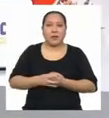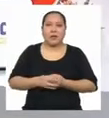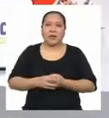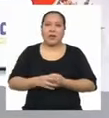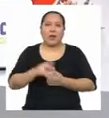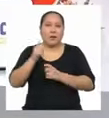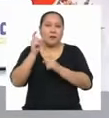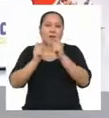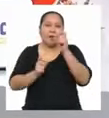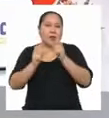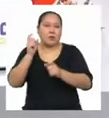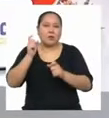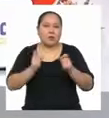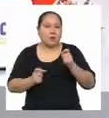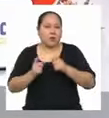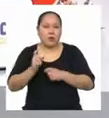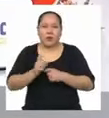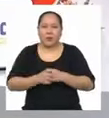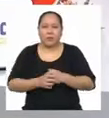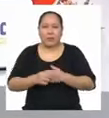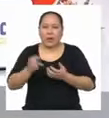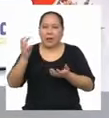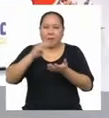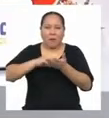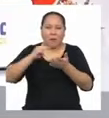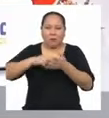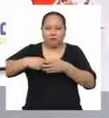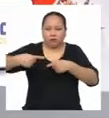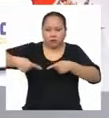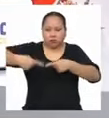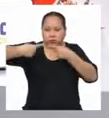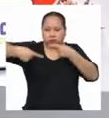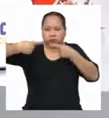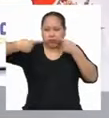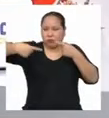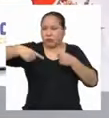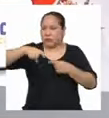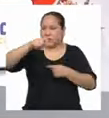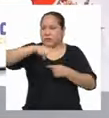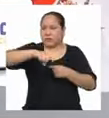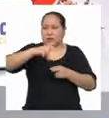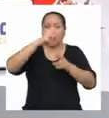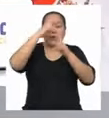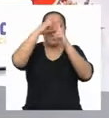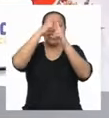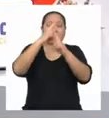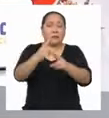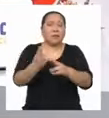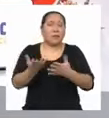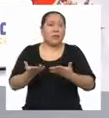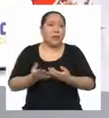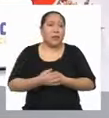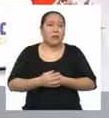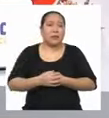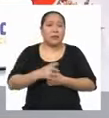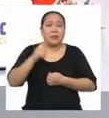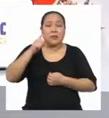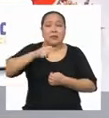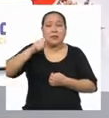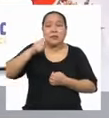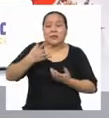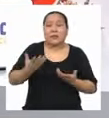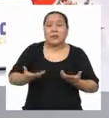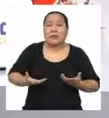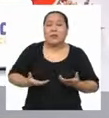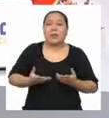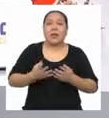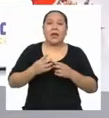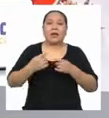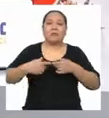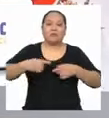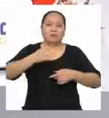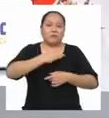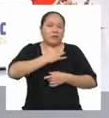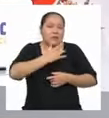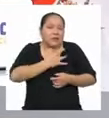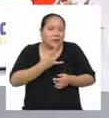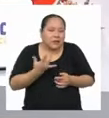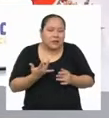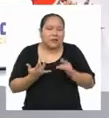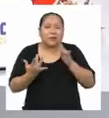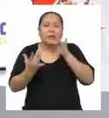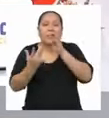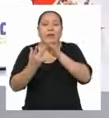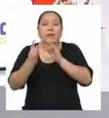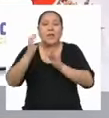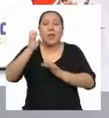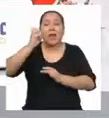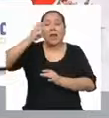acérrimos Enemigos Deben tenerse Respeto mutuo Y para ello Es muy importante La empatía De